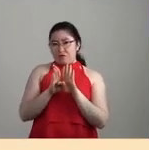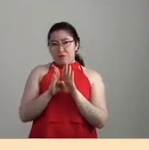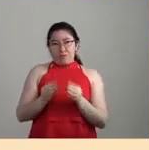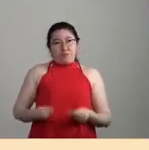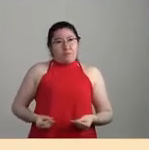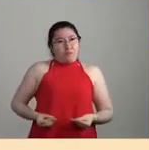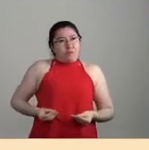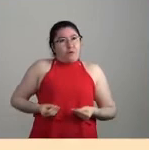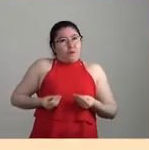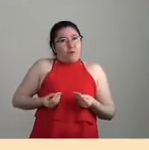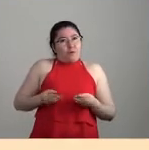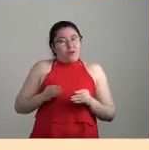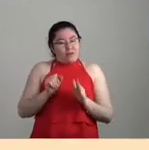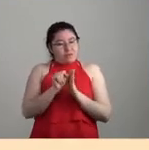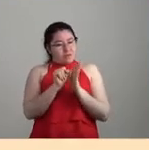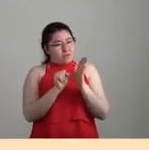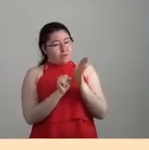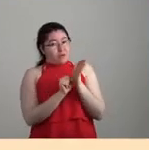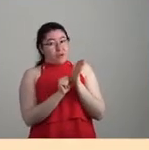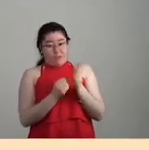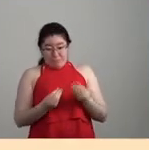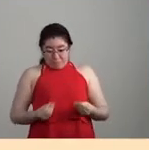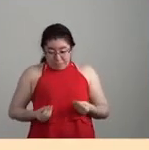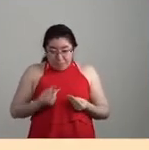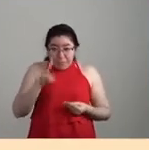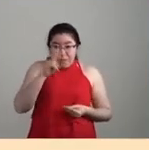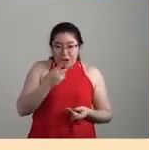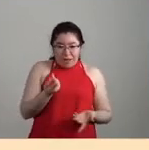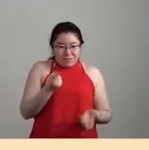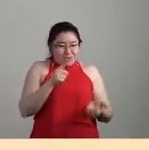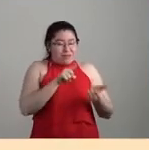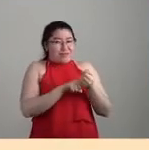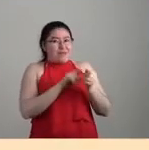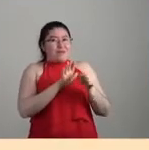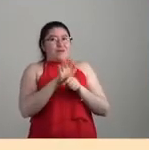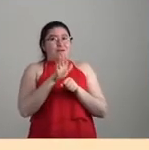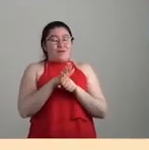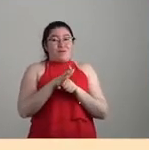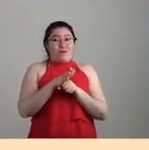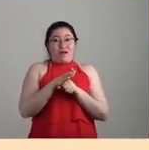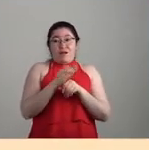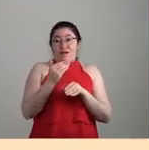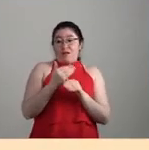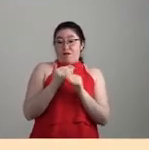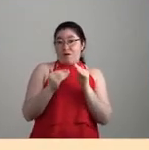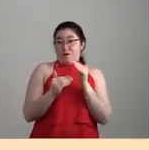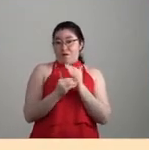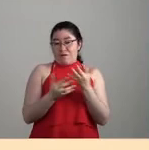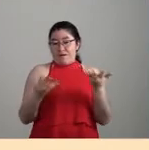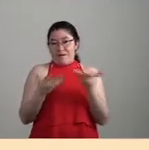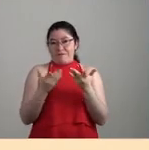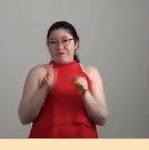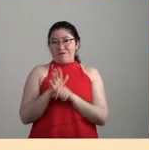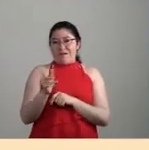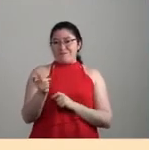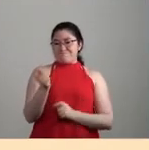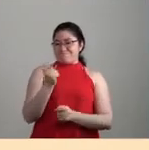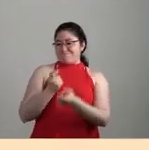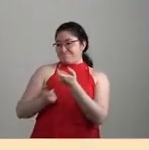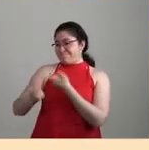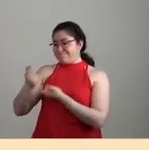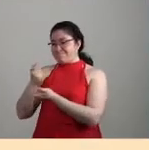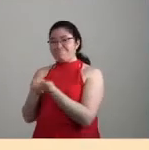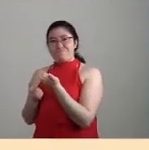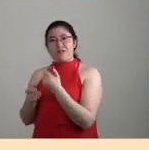vivo que también interfiere, interviene en las propias producciones del capital. Y en ese sentido es poner en jaque